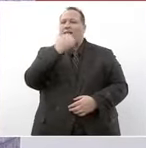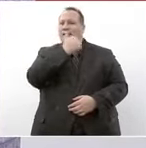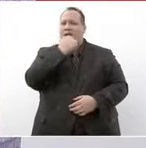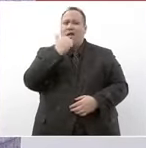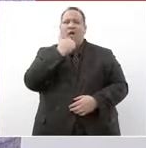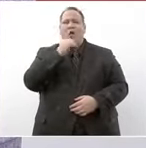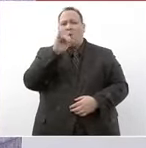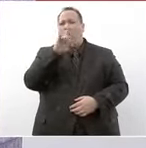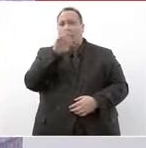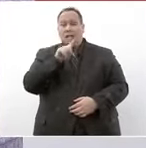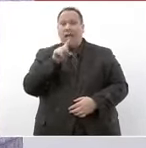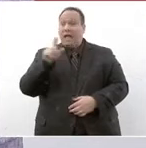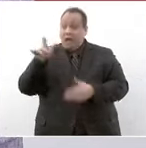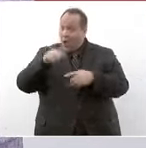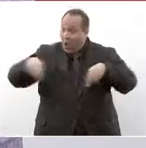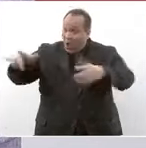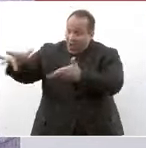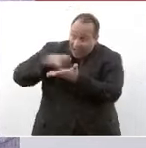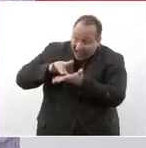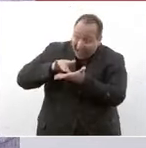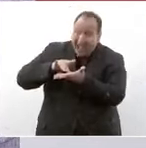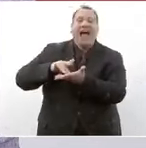pueblo todo sin el pueblo nada